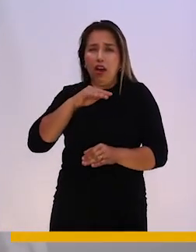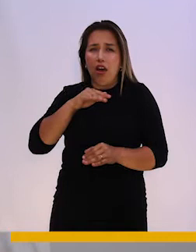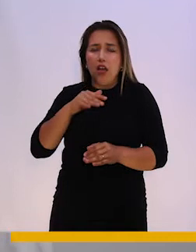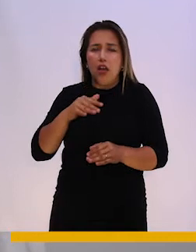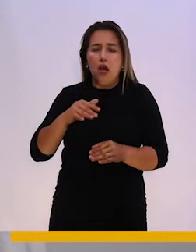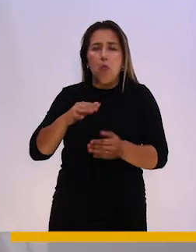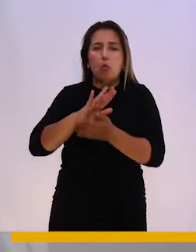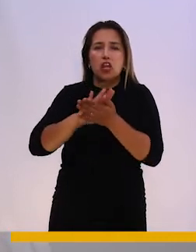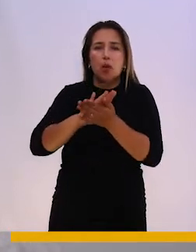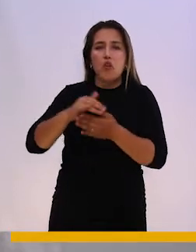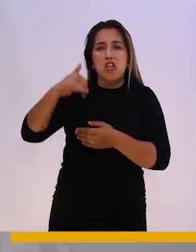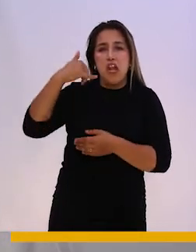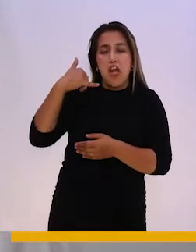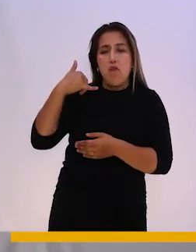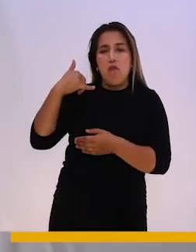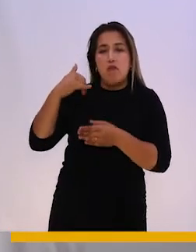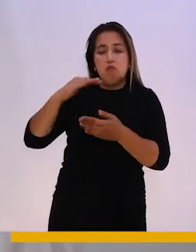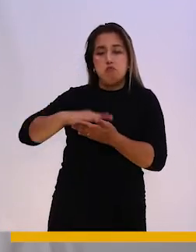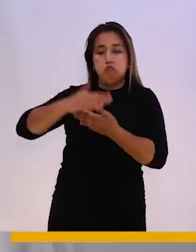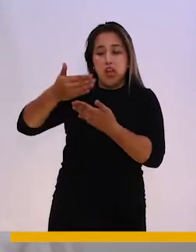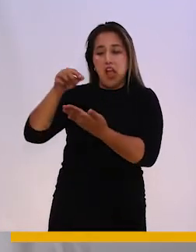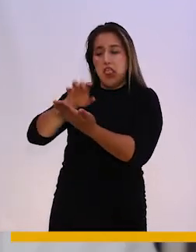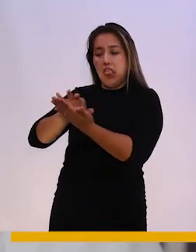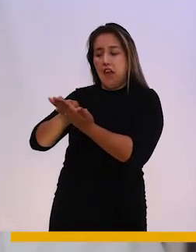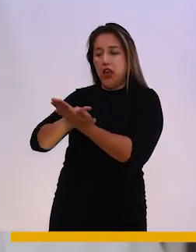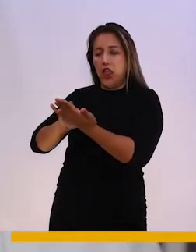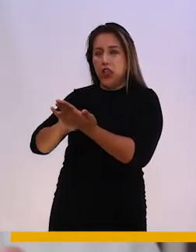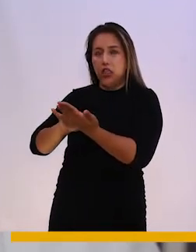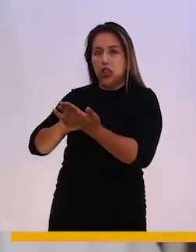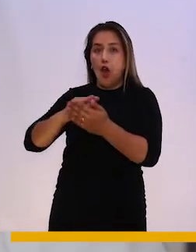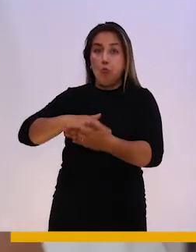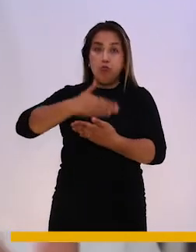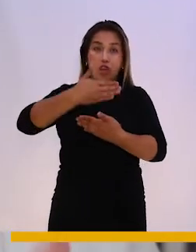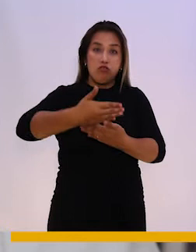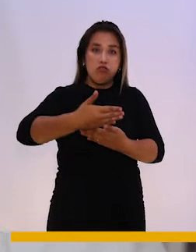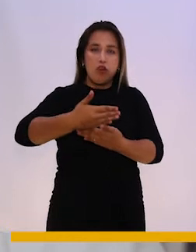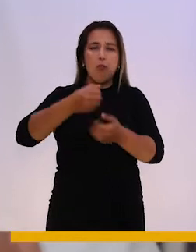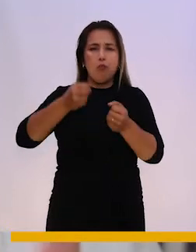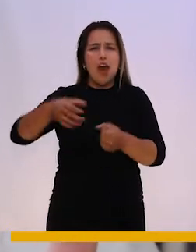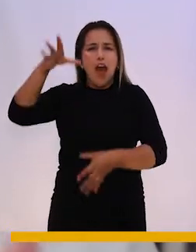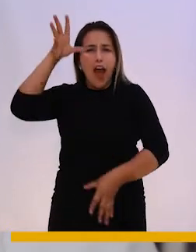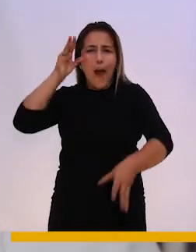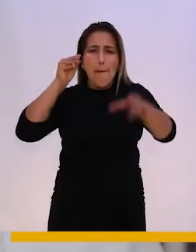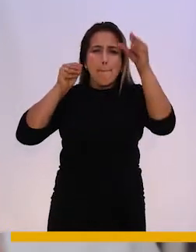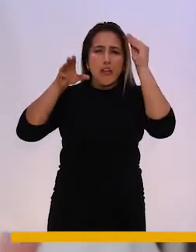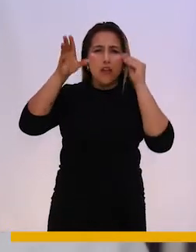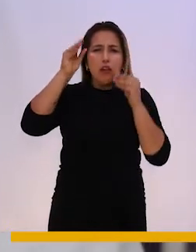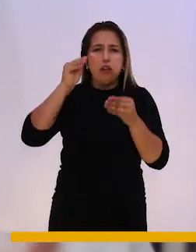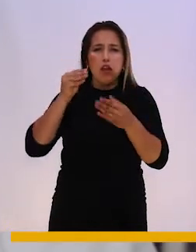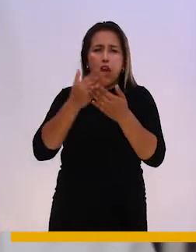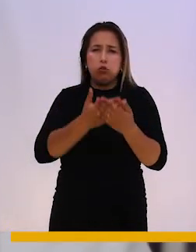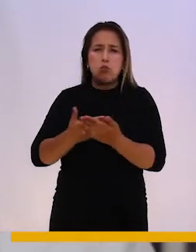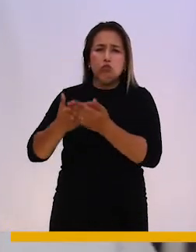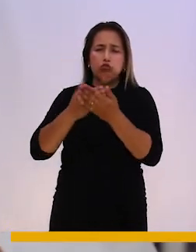computadores, ni de tablets, tenga la disposición al cambio de aprender. Esta educación durante toda la vida